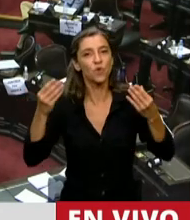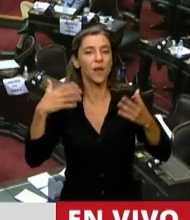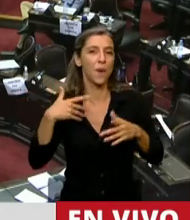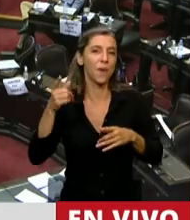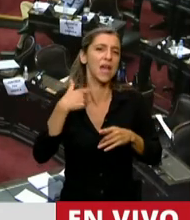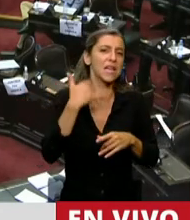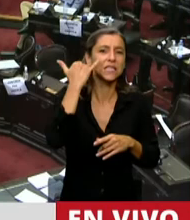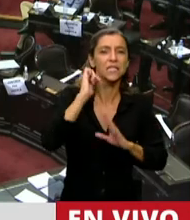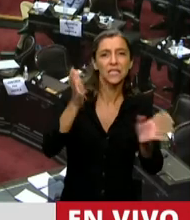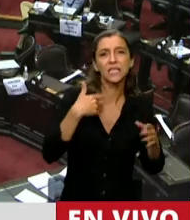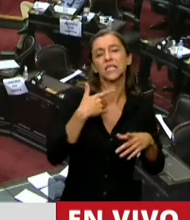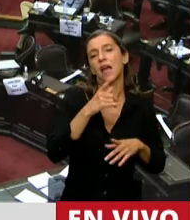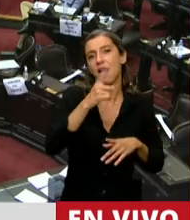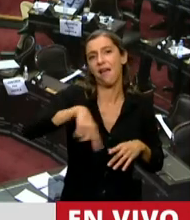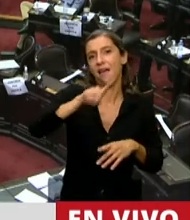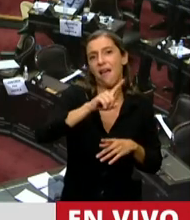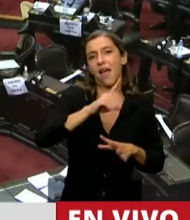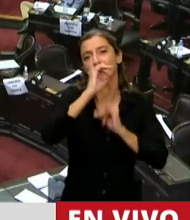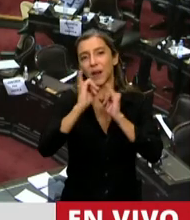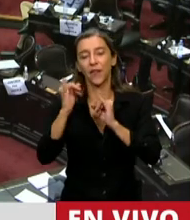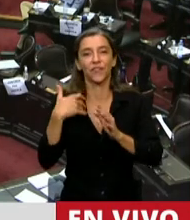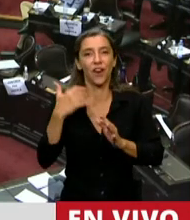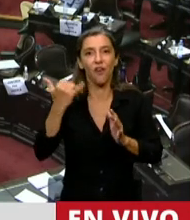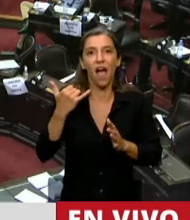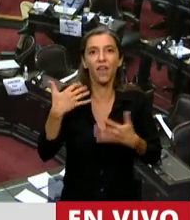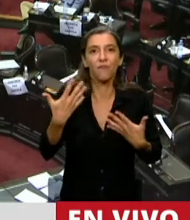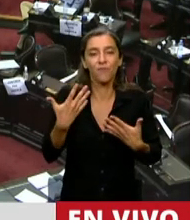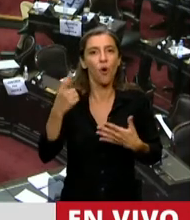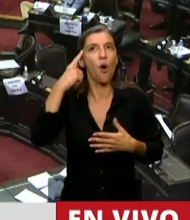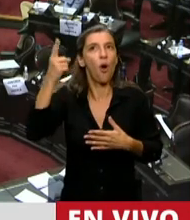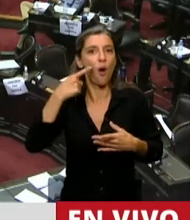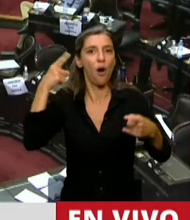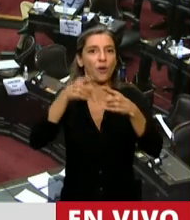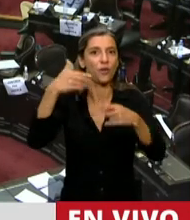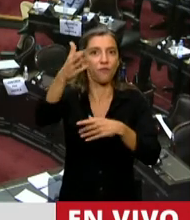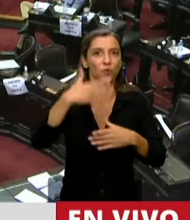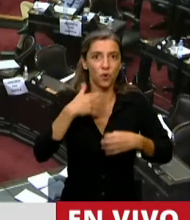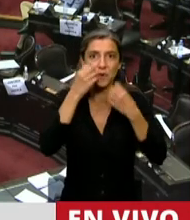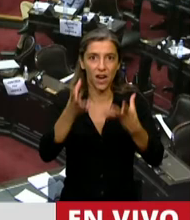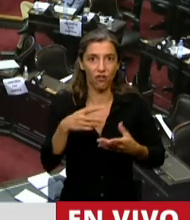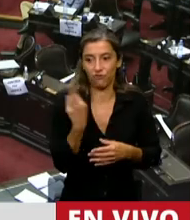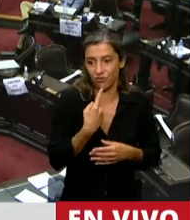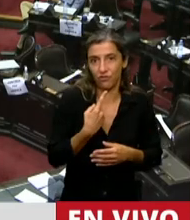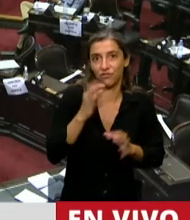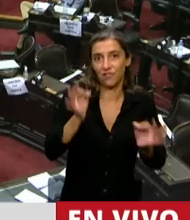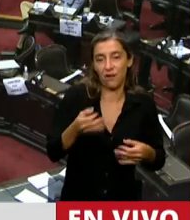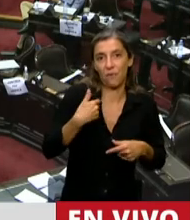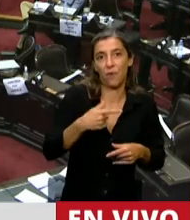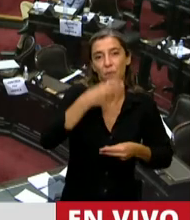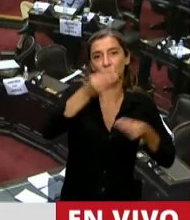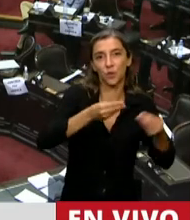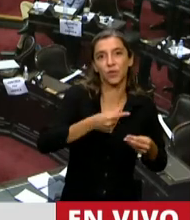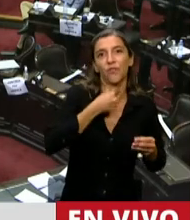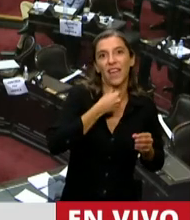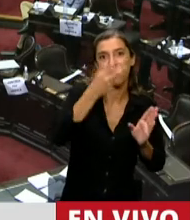investigadores, a lo mejor hay más expectativas, pero este es el resultado del consenso político. Y hablar de triplicar, o más que triplicar, el presupuesto en una década, en